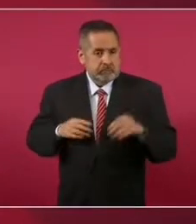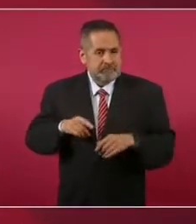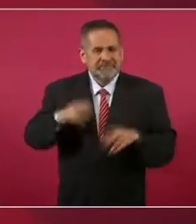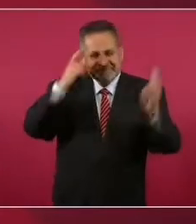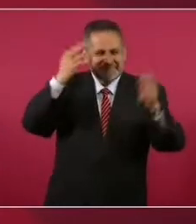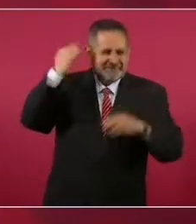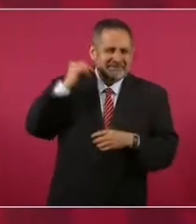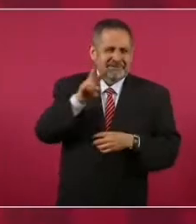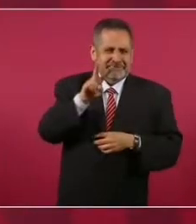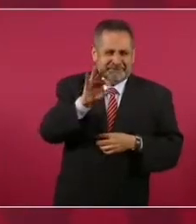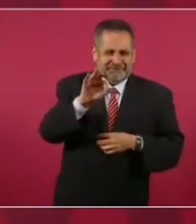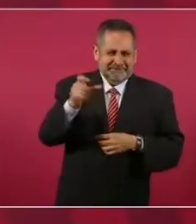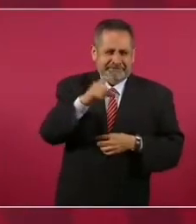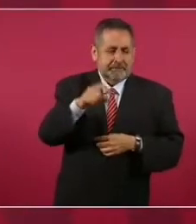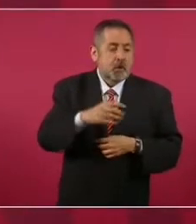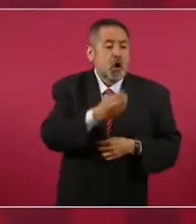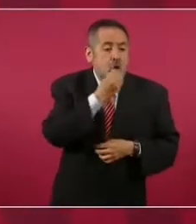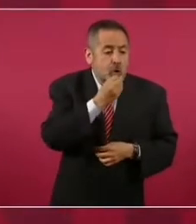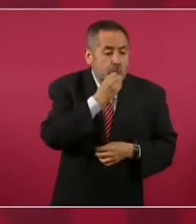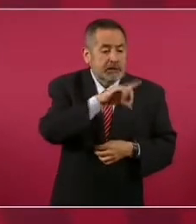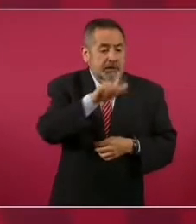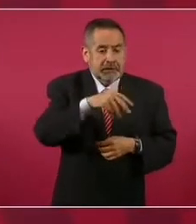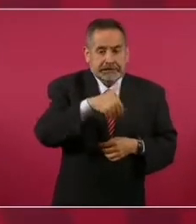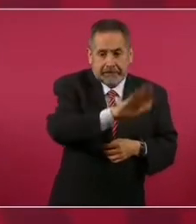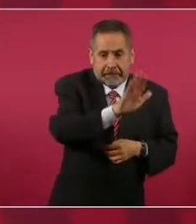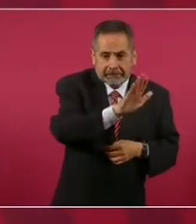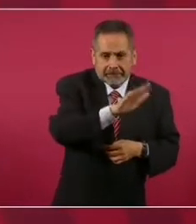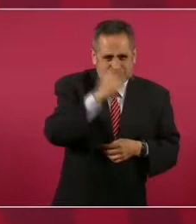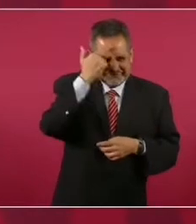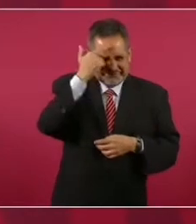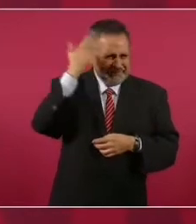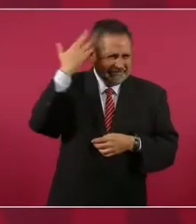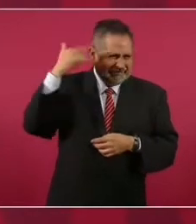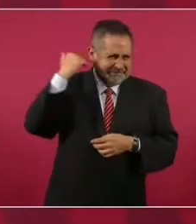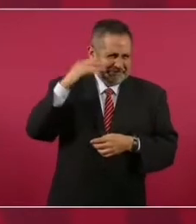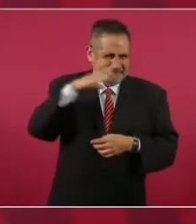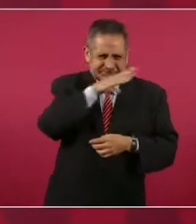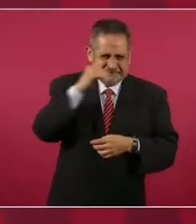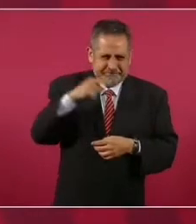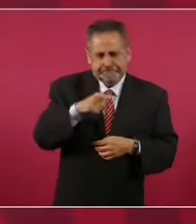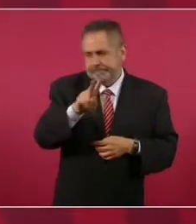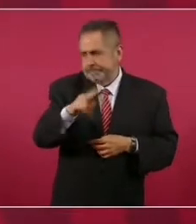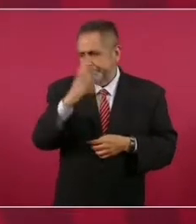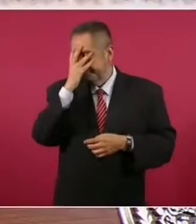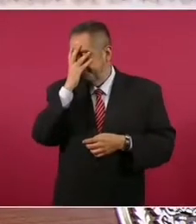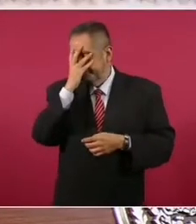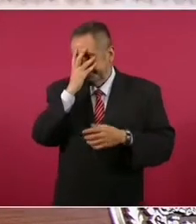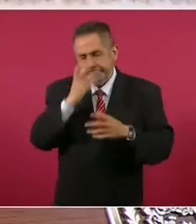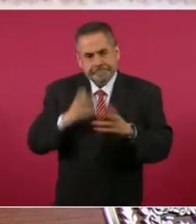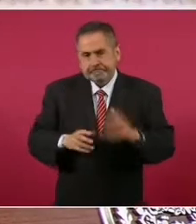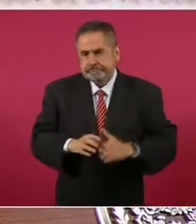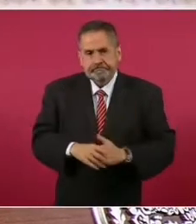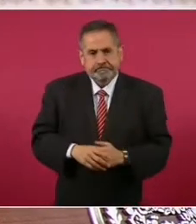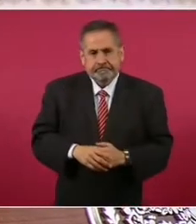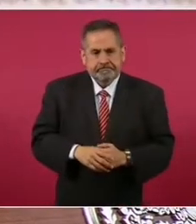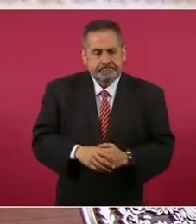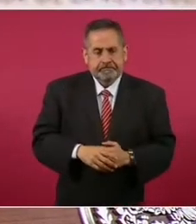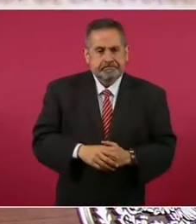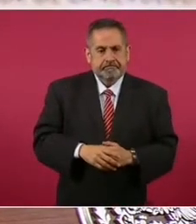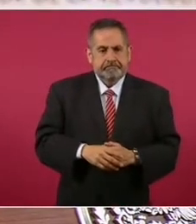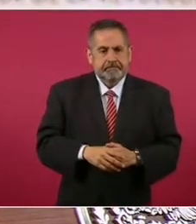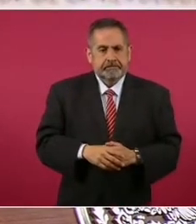Y el cómo es si te vas, es una vergüenza, es una